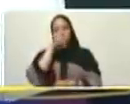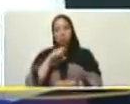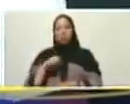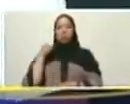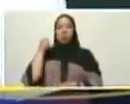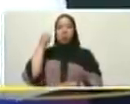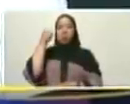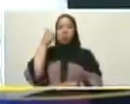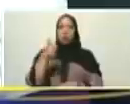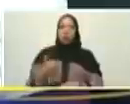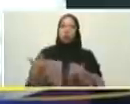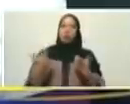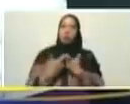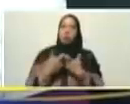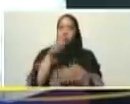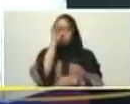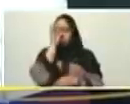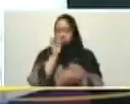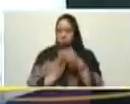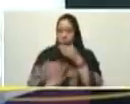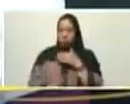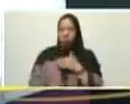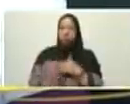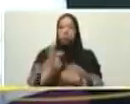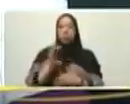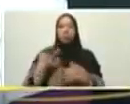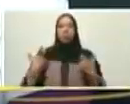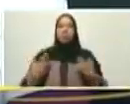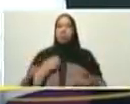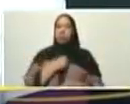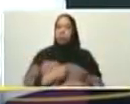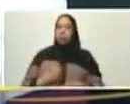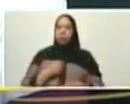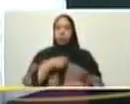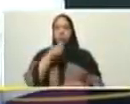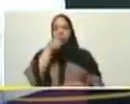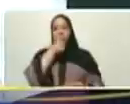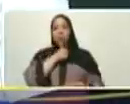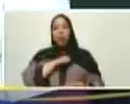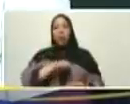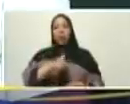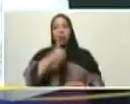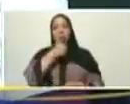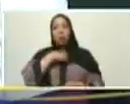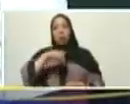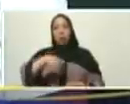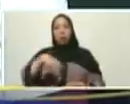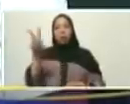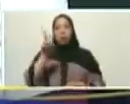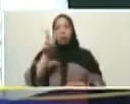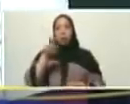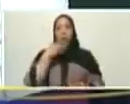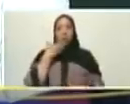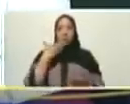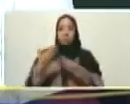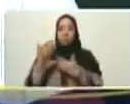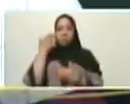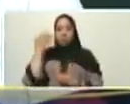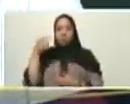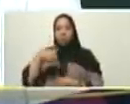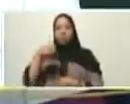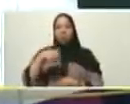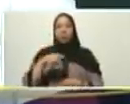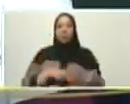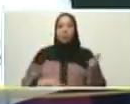que mantengan la fe la esperanza la paciencia de que esto es verdad es realidad lo vivo